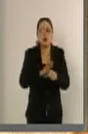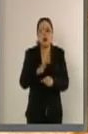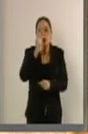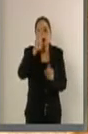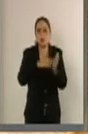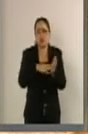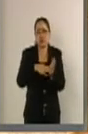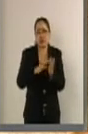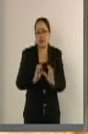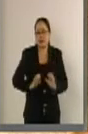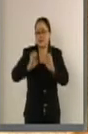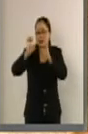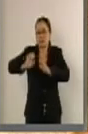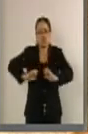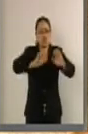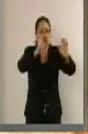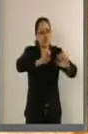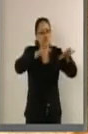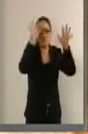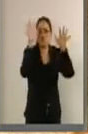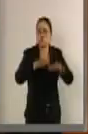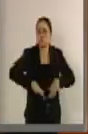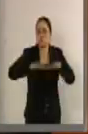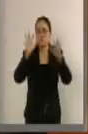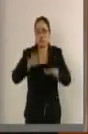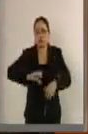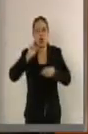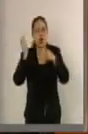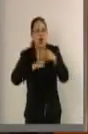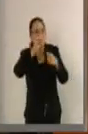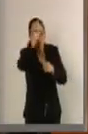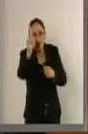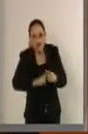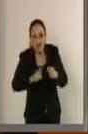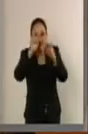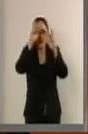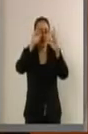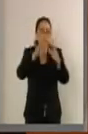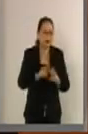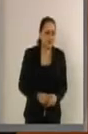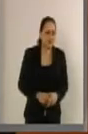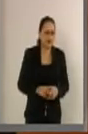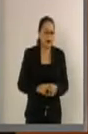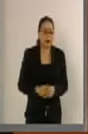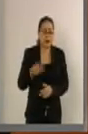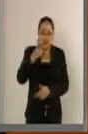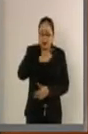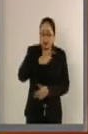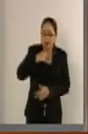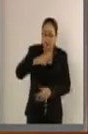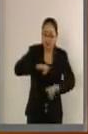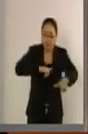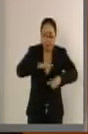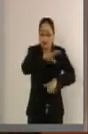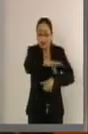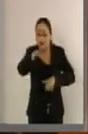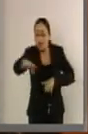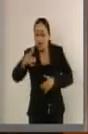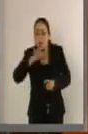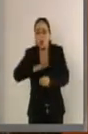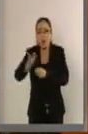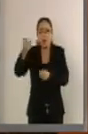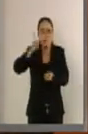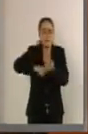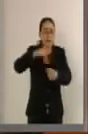mil inmuebles fueron afectados. Es importantísimo actualizar el Atlas de Riesgo, el plan para la